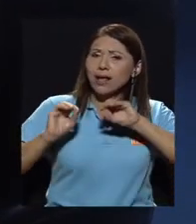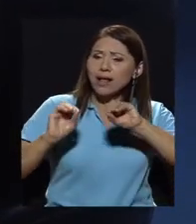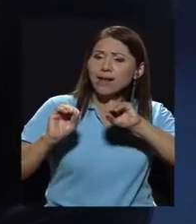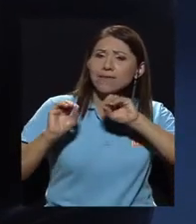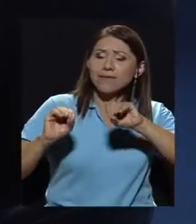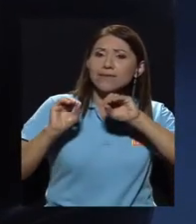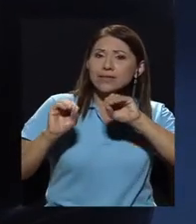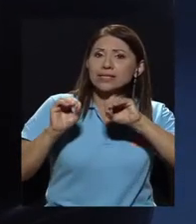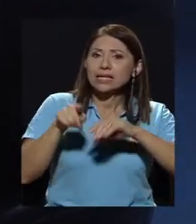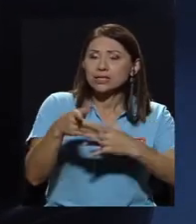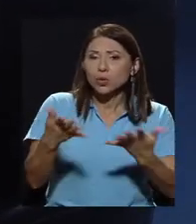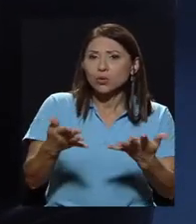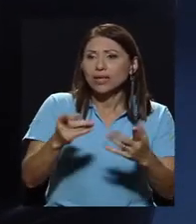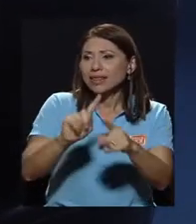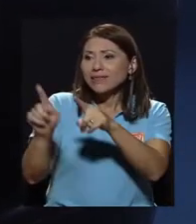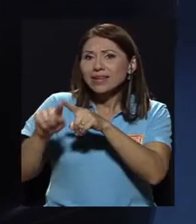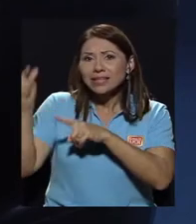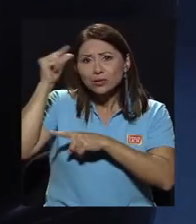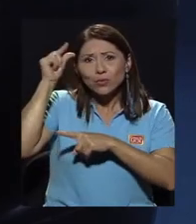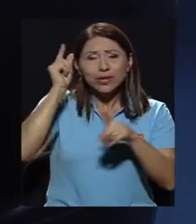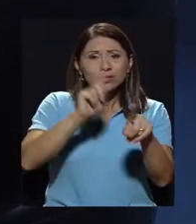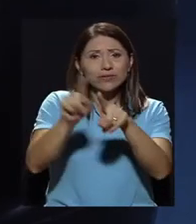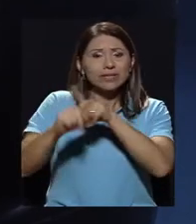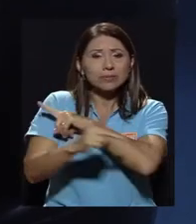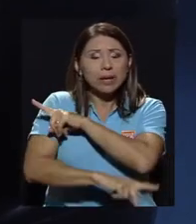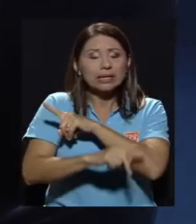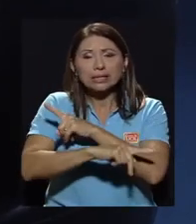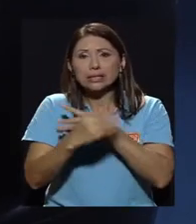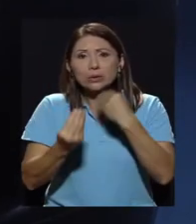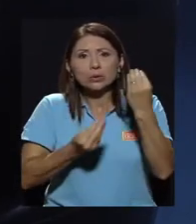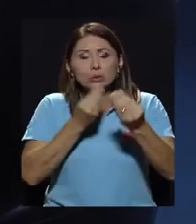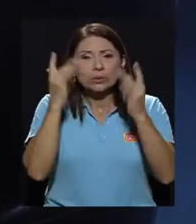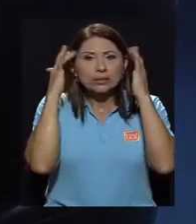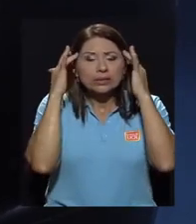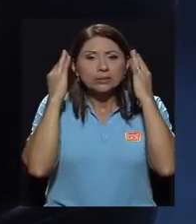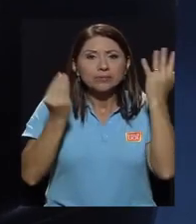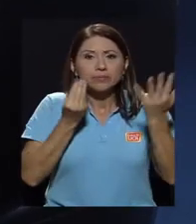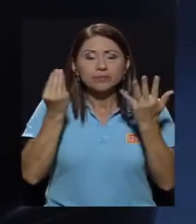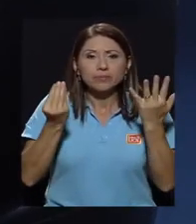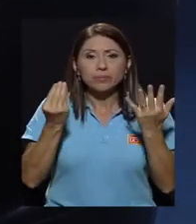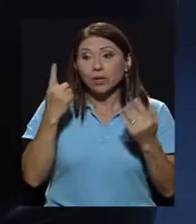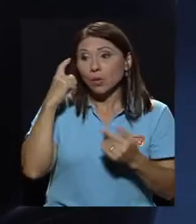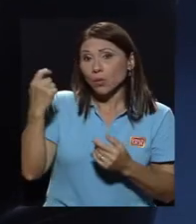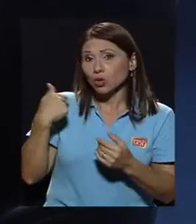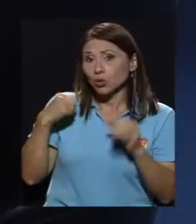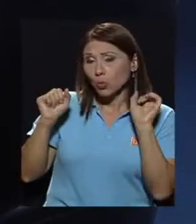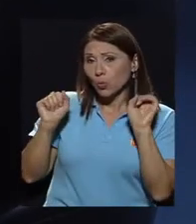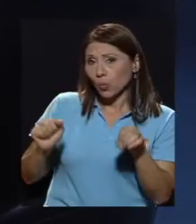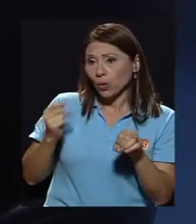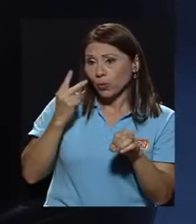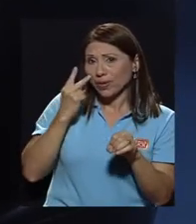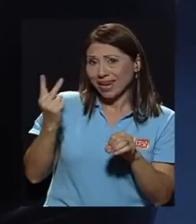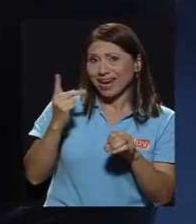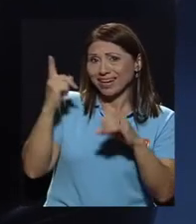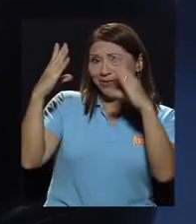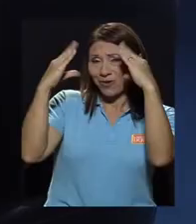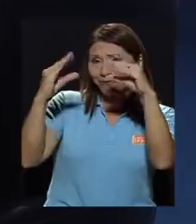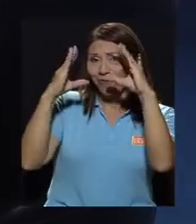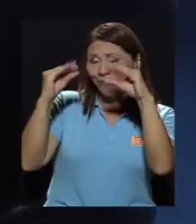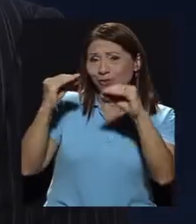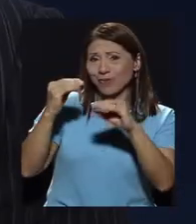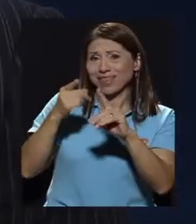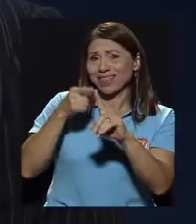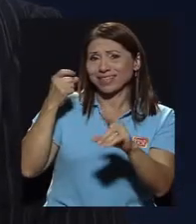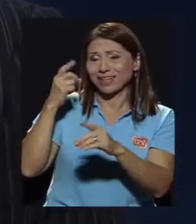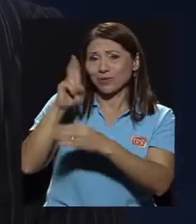preocupación de parte de los gobiernos y de los estados, porque lo que yo puedo mirar sobre un informe que trabaja desde la Universidad de Costa Rica